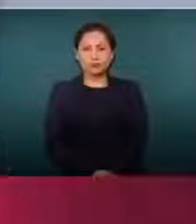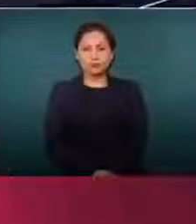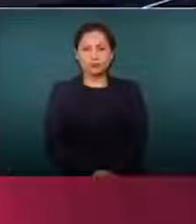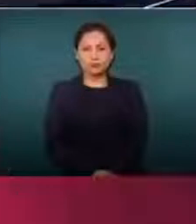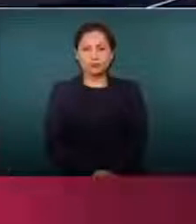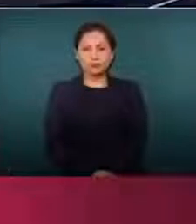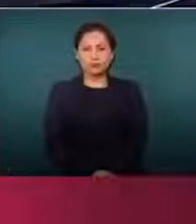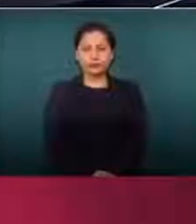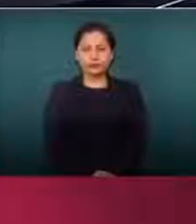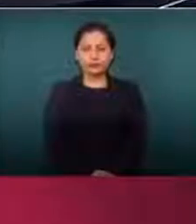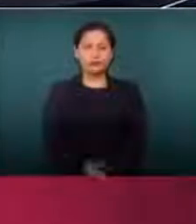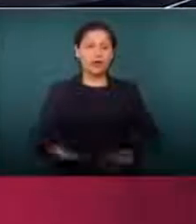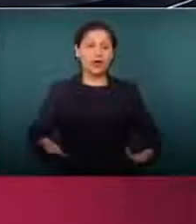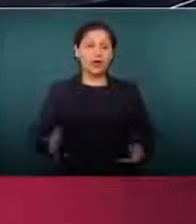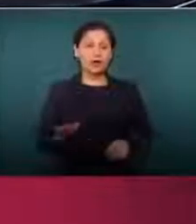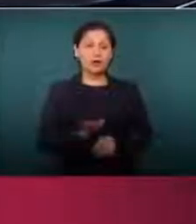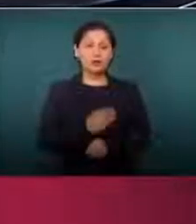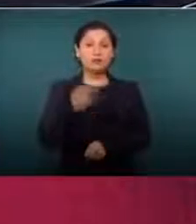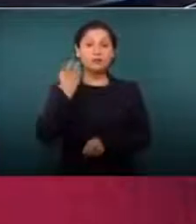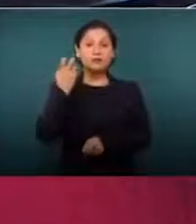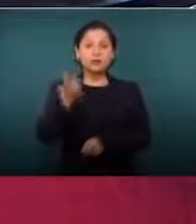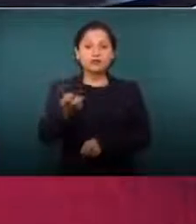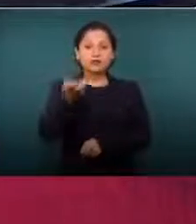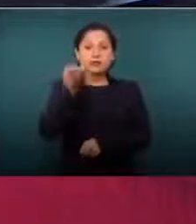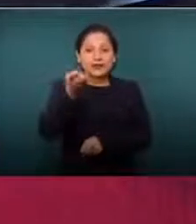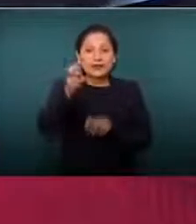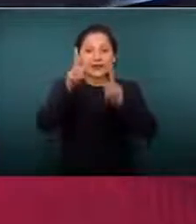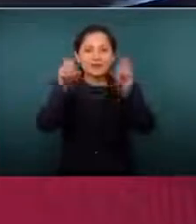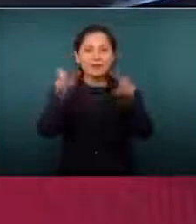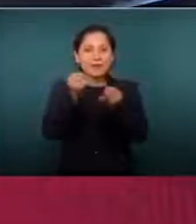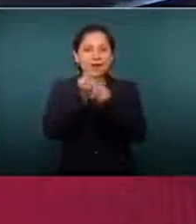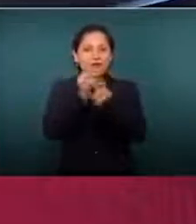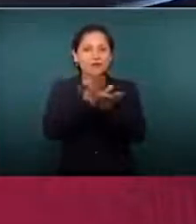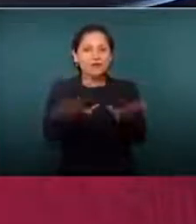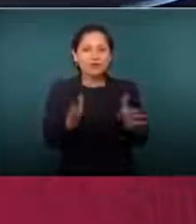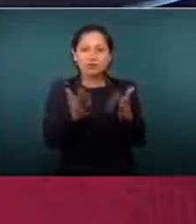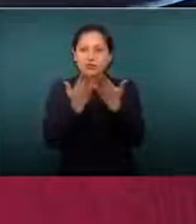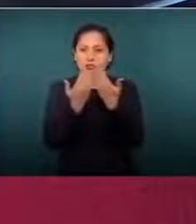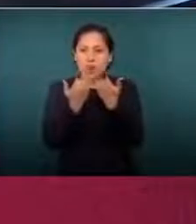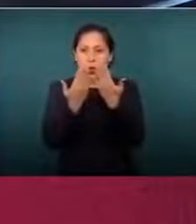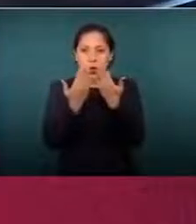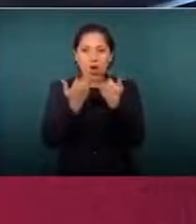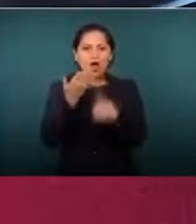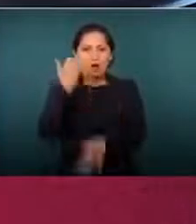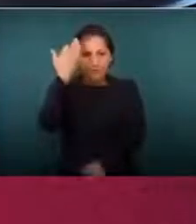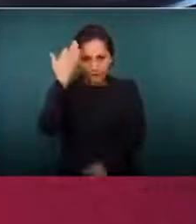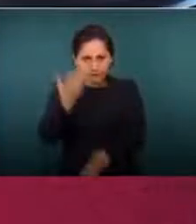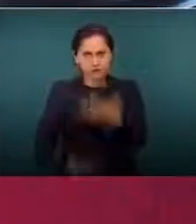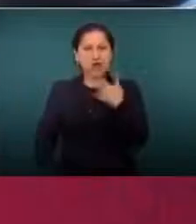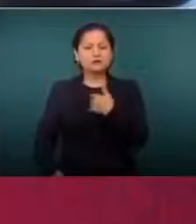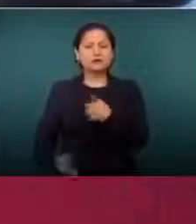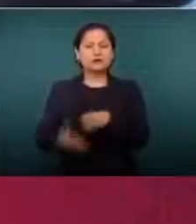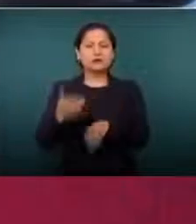Hay desde luego mucha desinformación y una campaña en medios